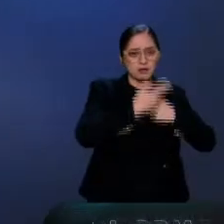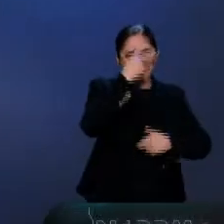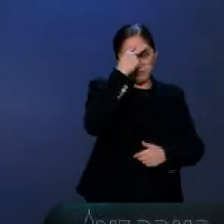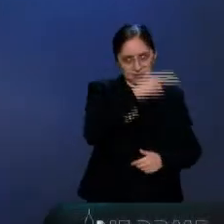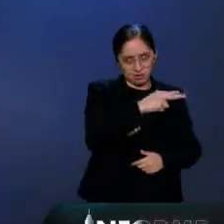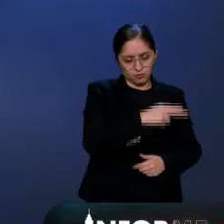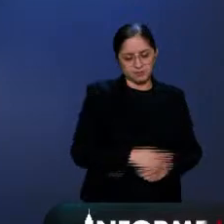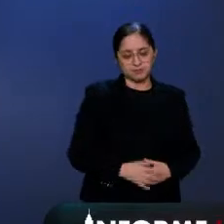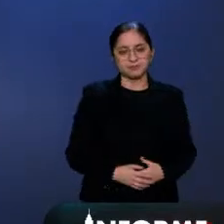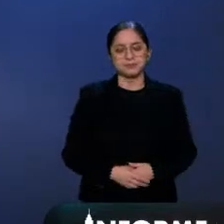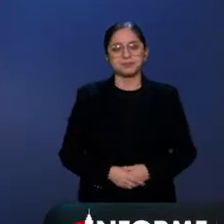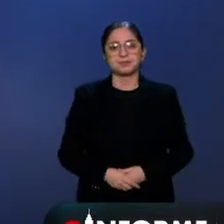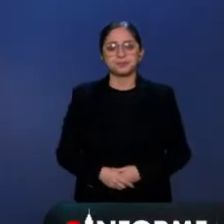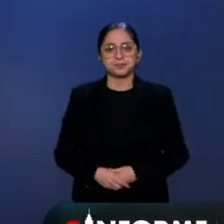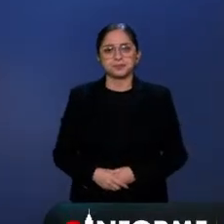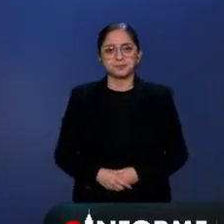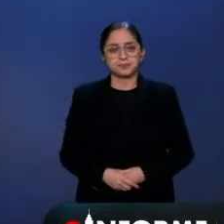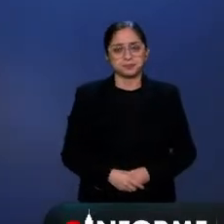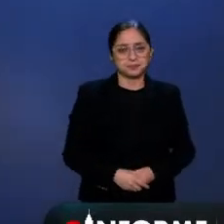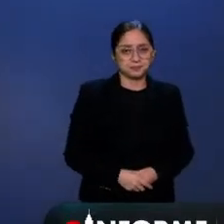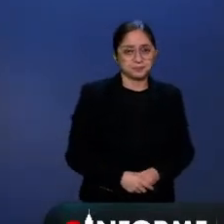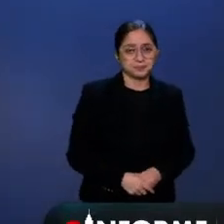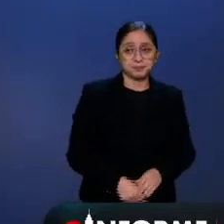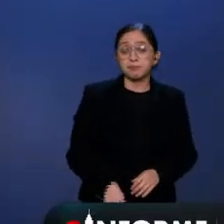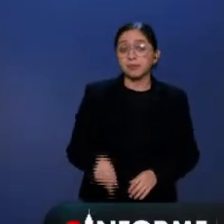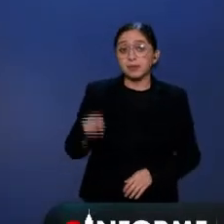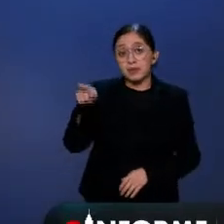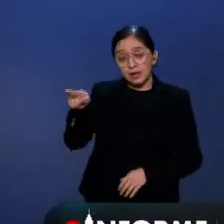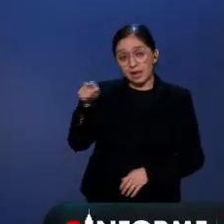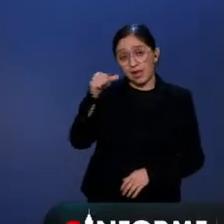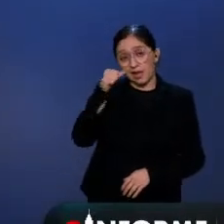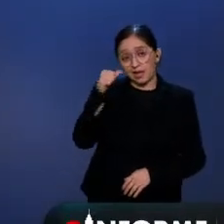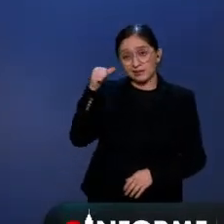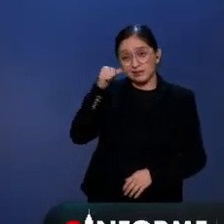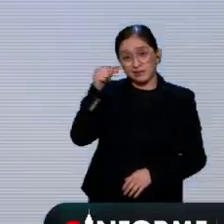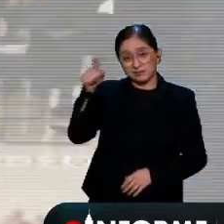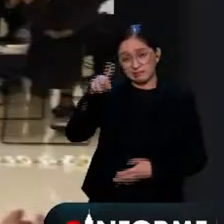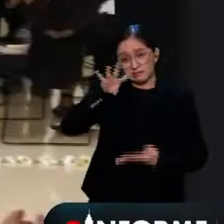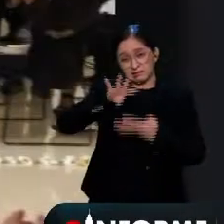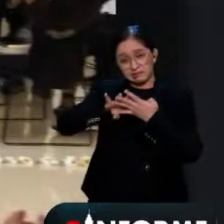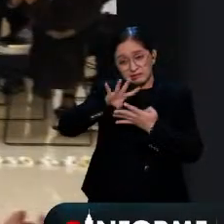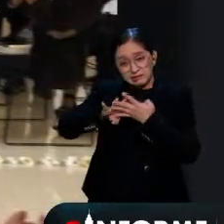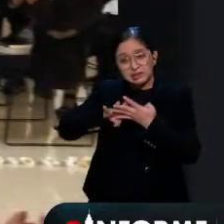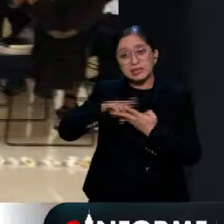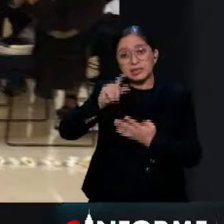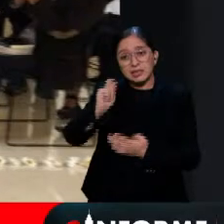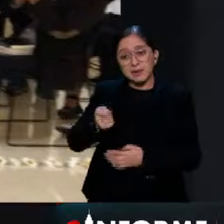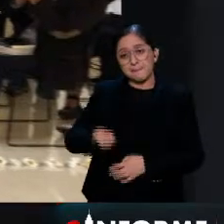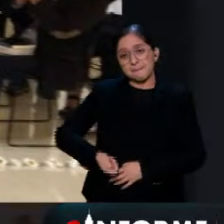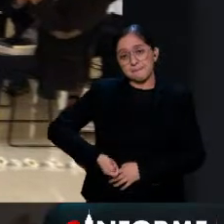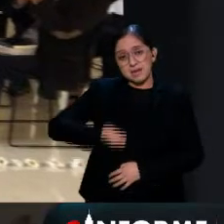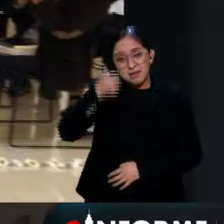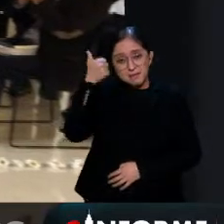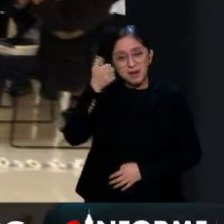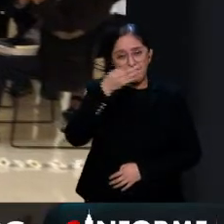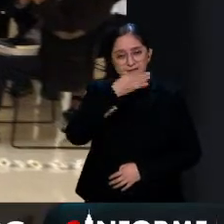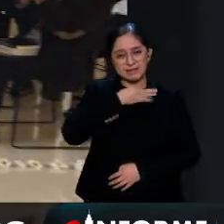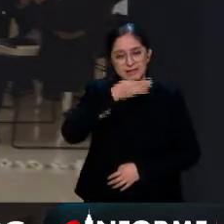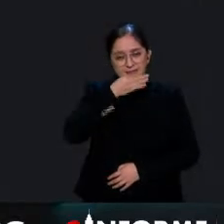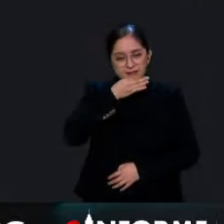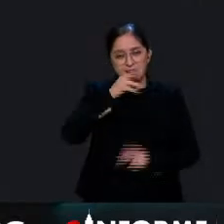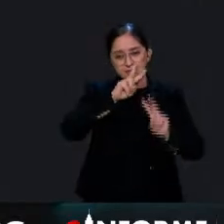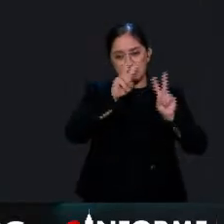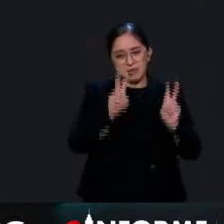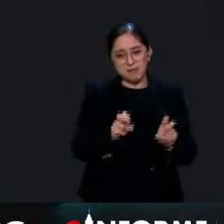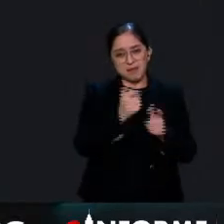En este contexto, ayer, el Instituto de Reinserción Social de la Ciudad de México llevó a cabo el primer Festival Iberoamericano de la Libertad en el Complejo